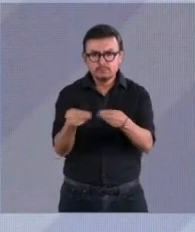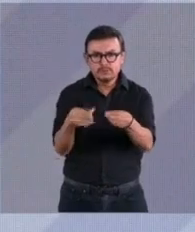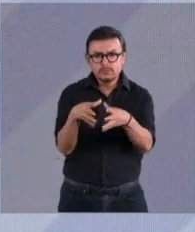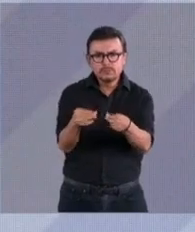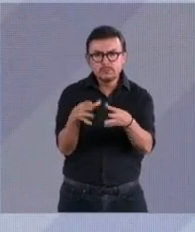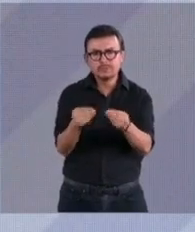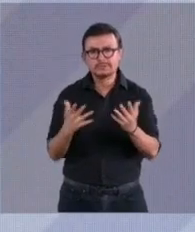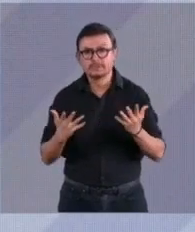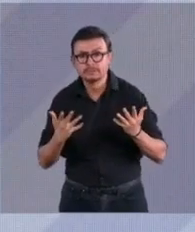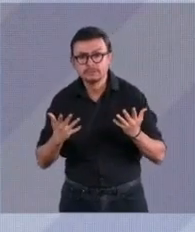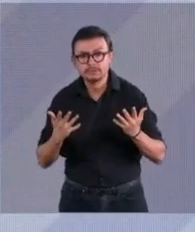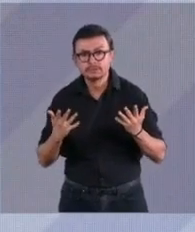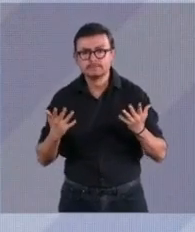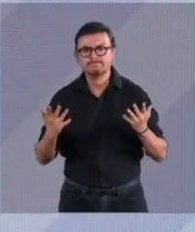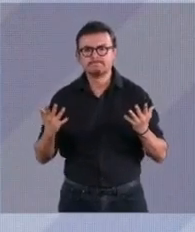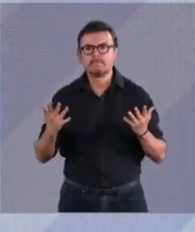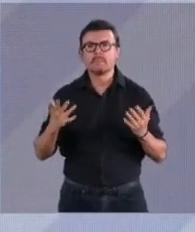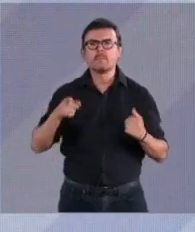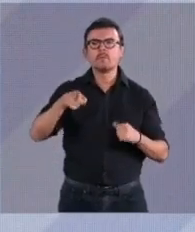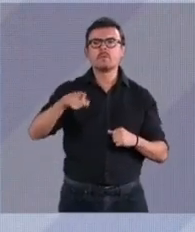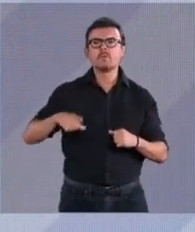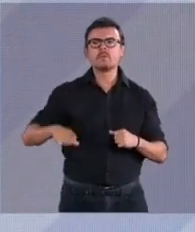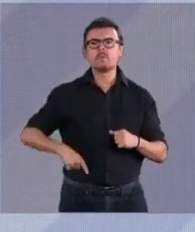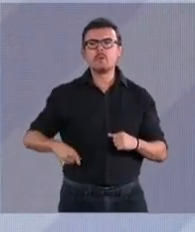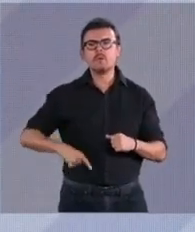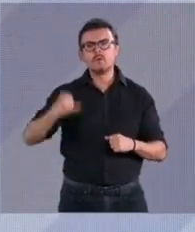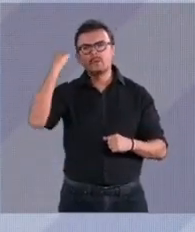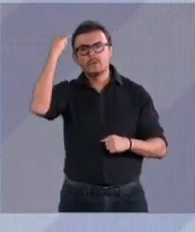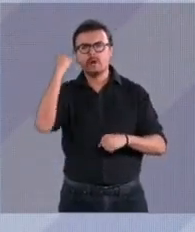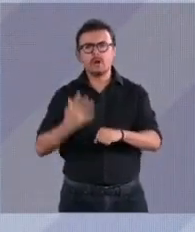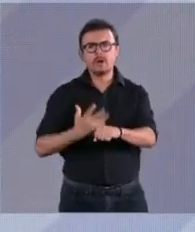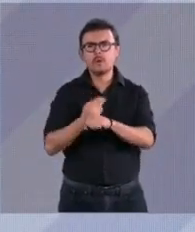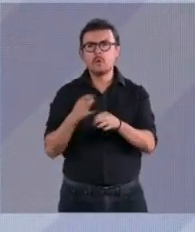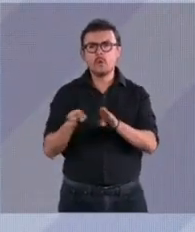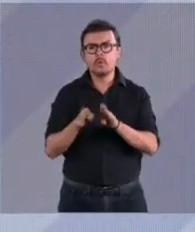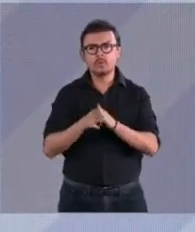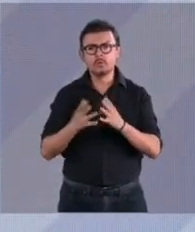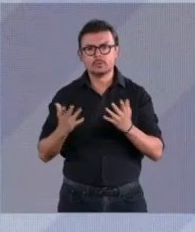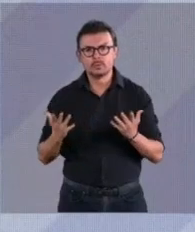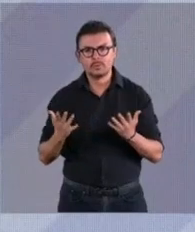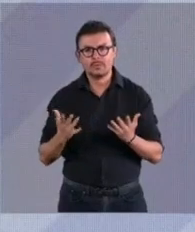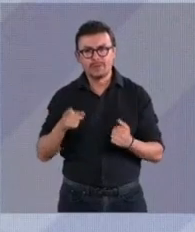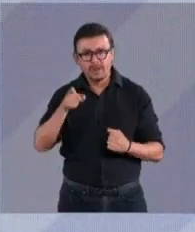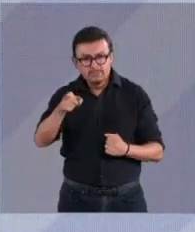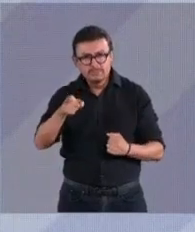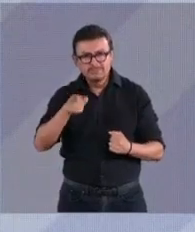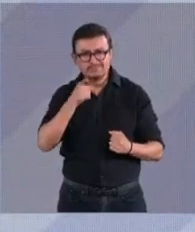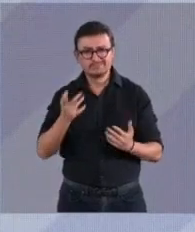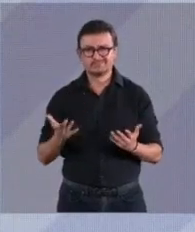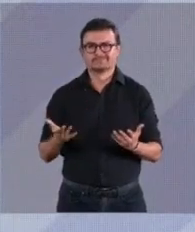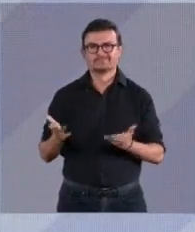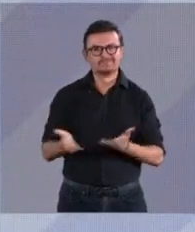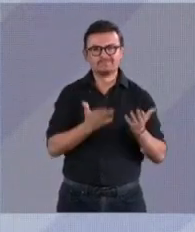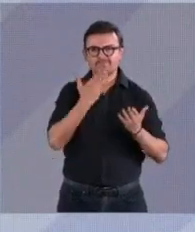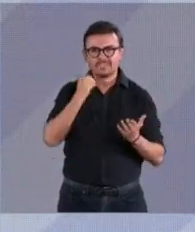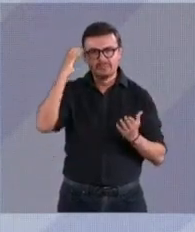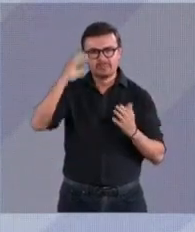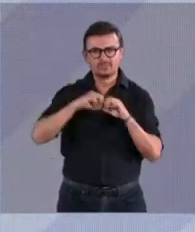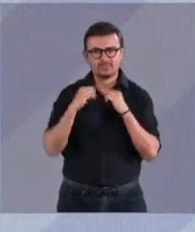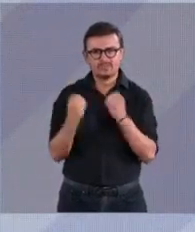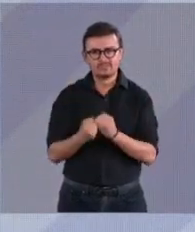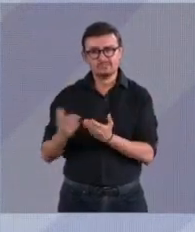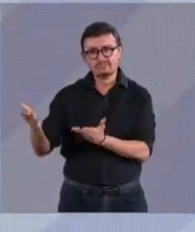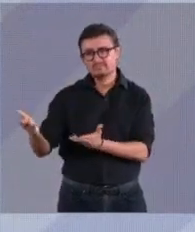¿Y cuál ha sido la estrategia de este gobierno? Entregarle al país al crimen organizado. Yo